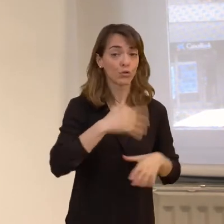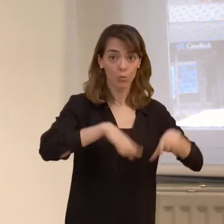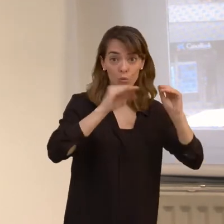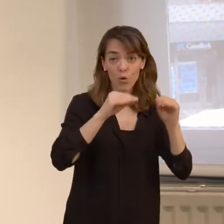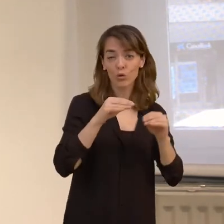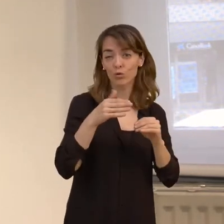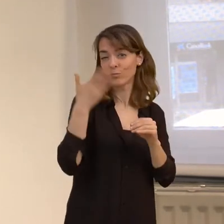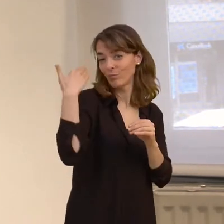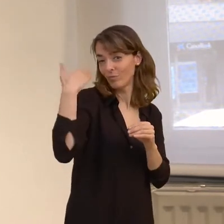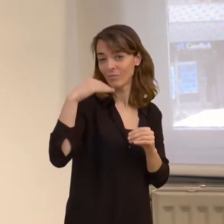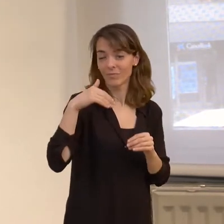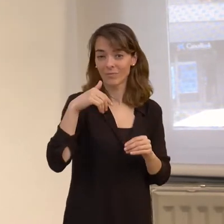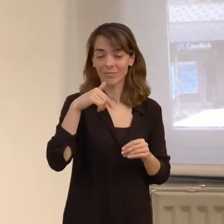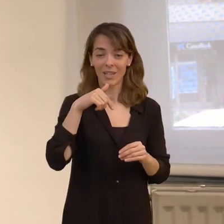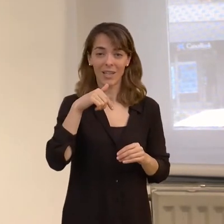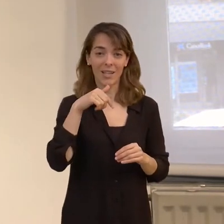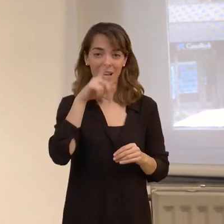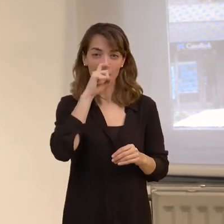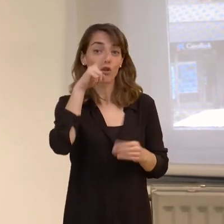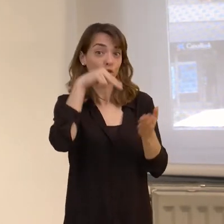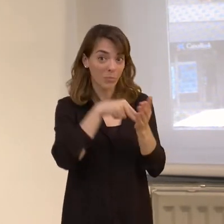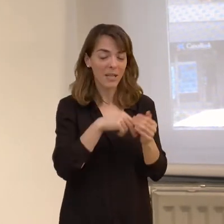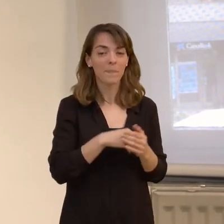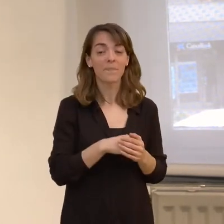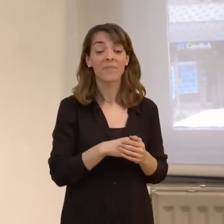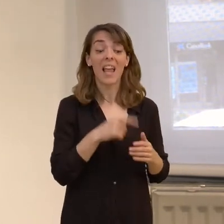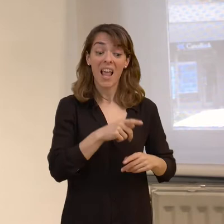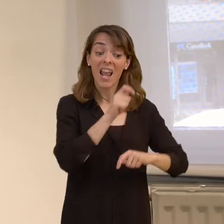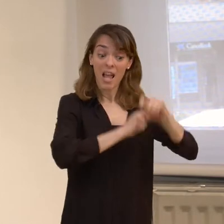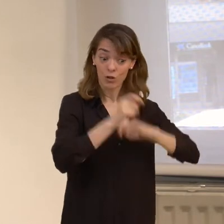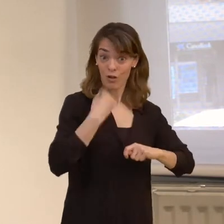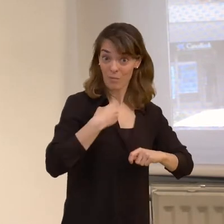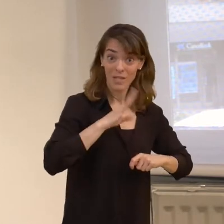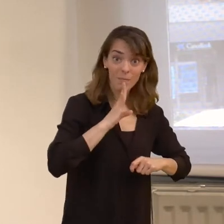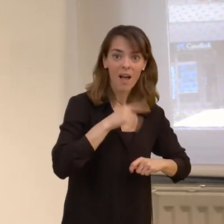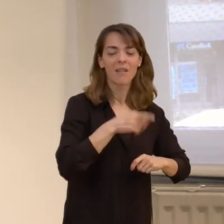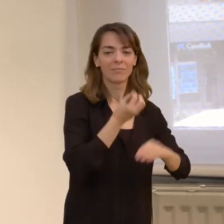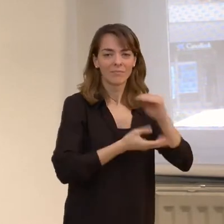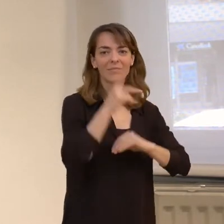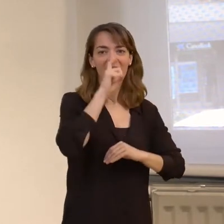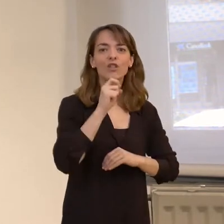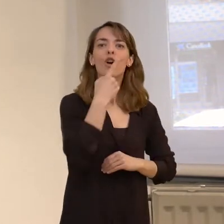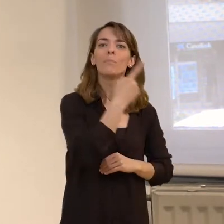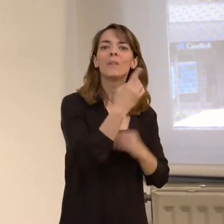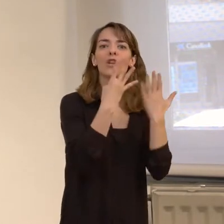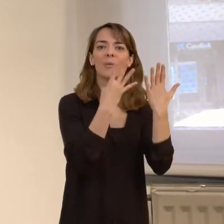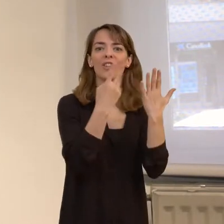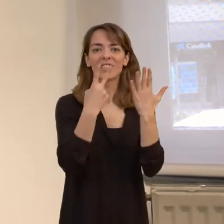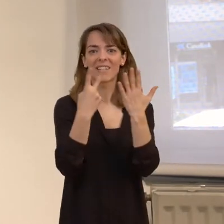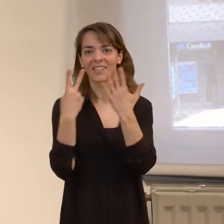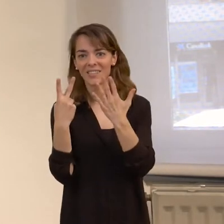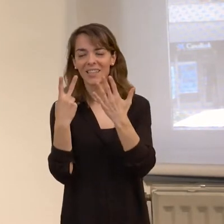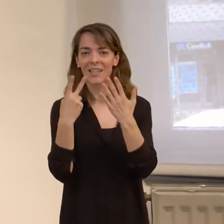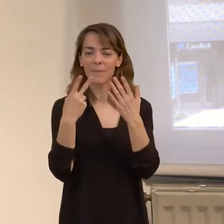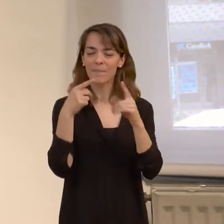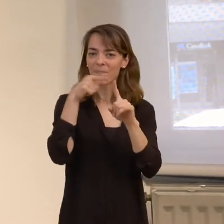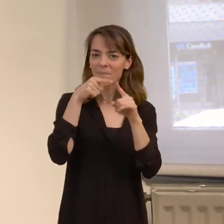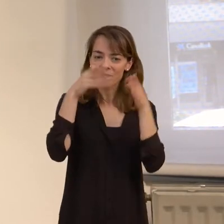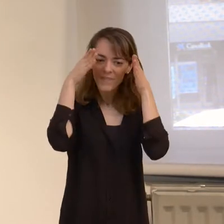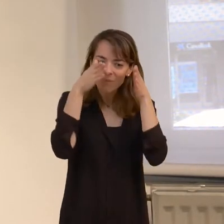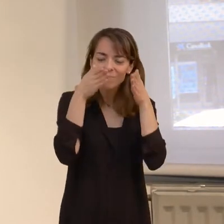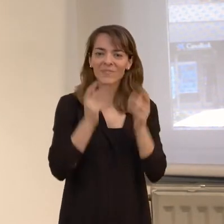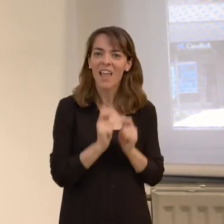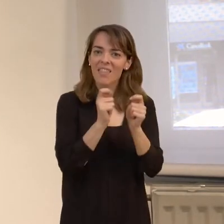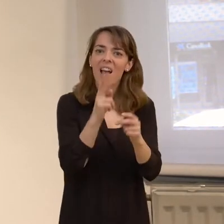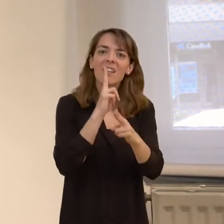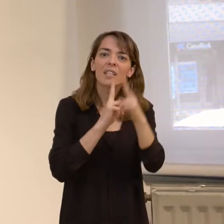allá por el año 2000. Y la asociación, por su parte, surgió en el año 1977 para dar respuestas